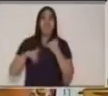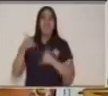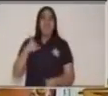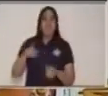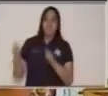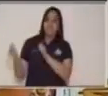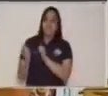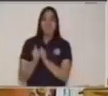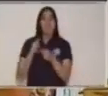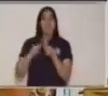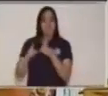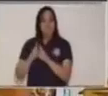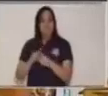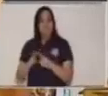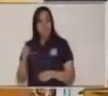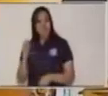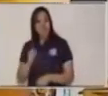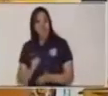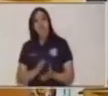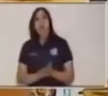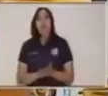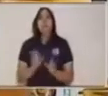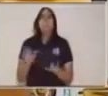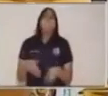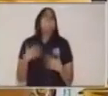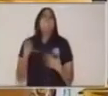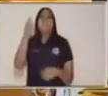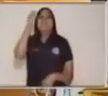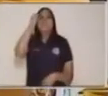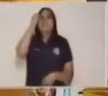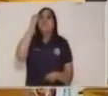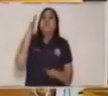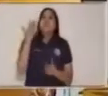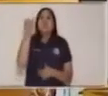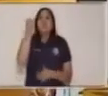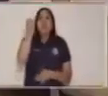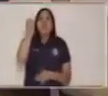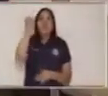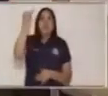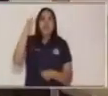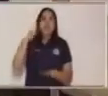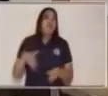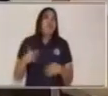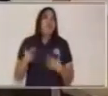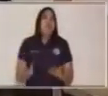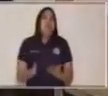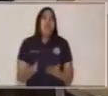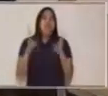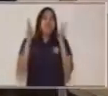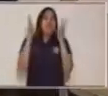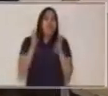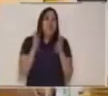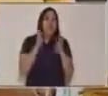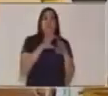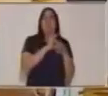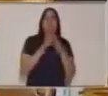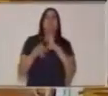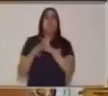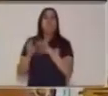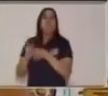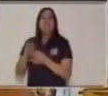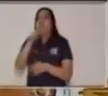Ahora pensemos. ¿Qué ideas tenemos con el deporte que escogiste?